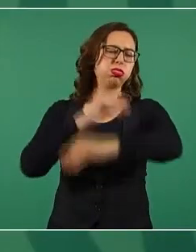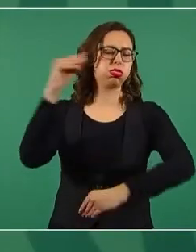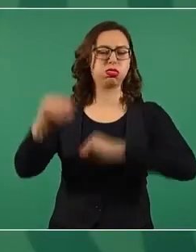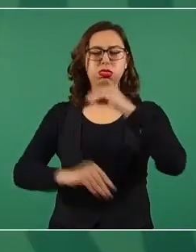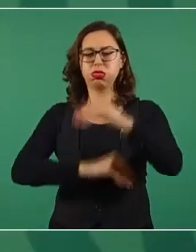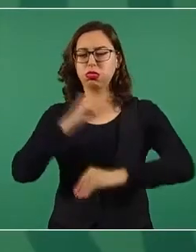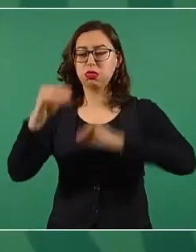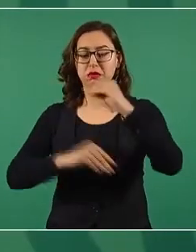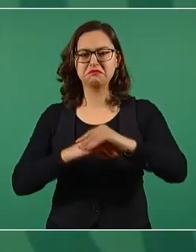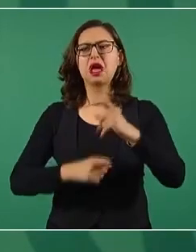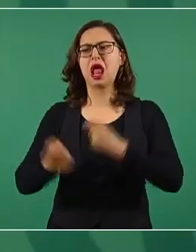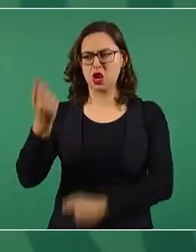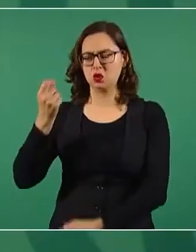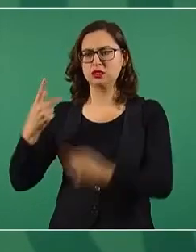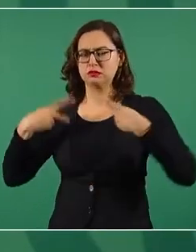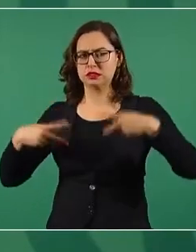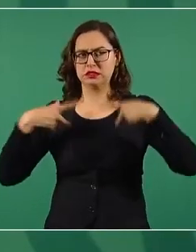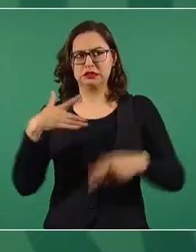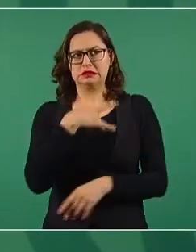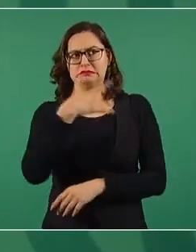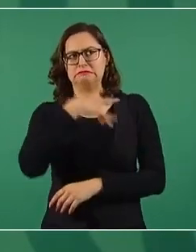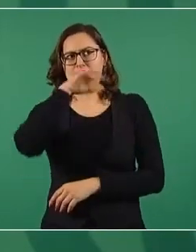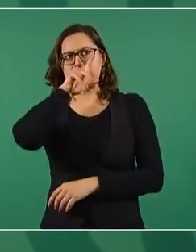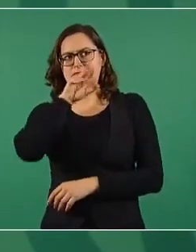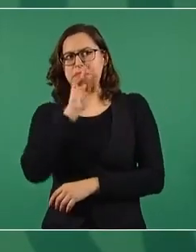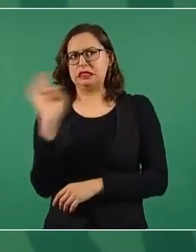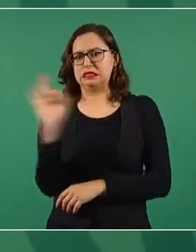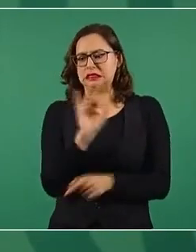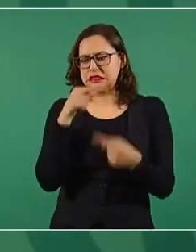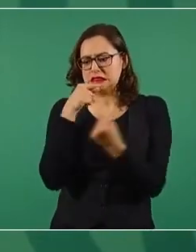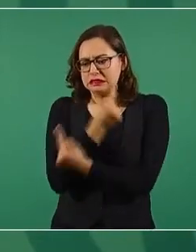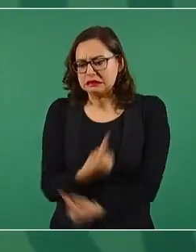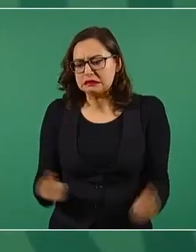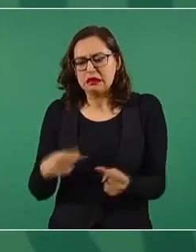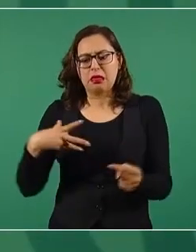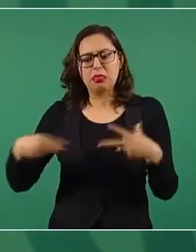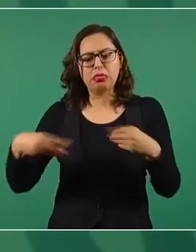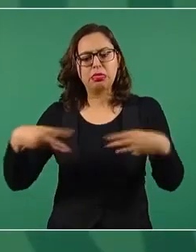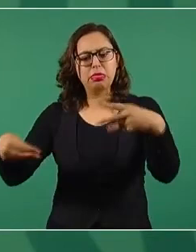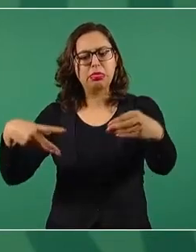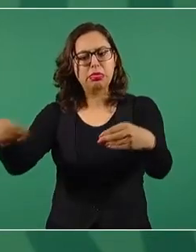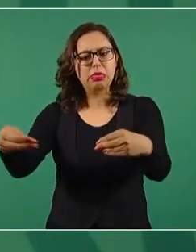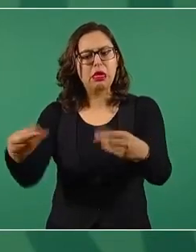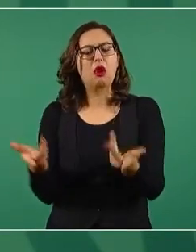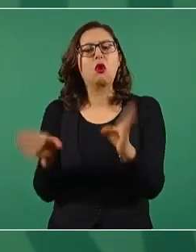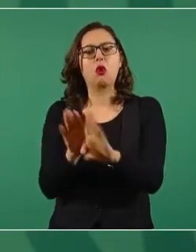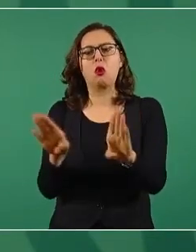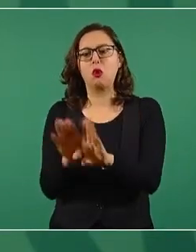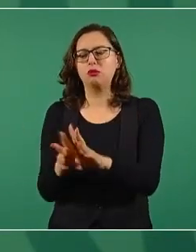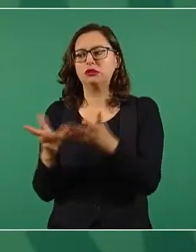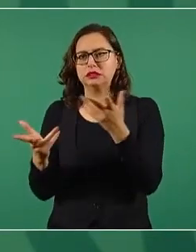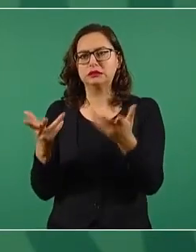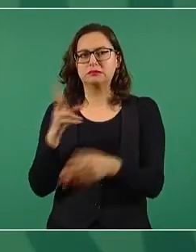preocupados porque los niños puedan contagiarse y otros porque se oponen a todo lo que nosotros